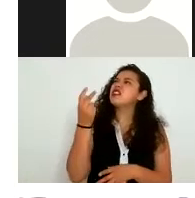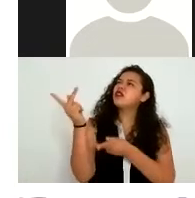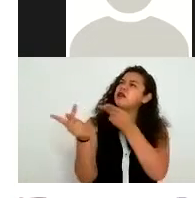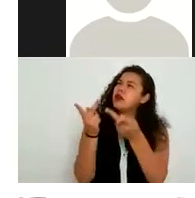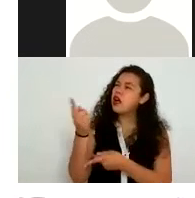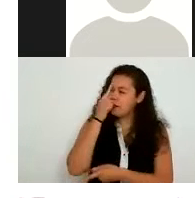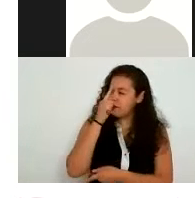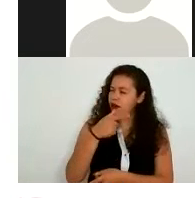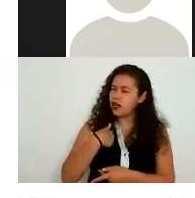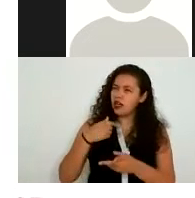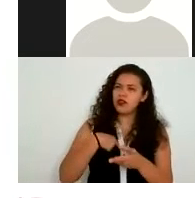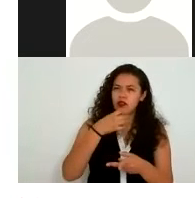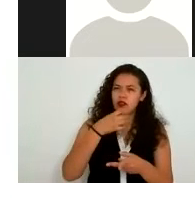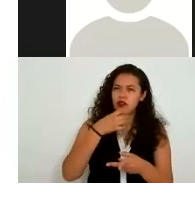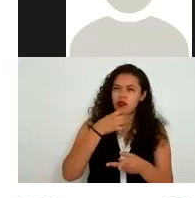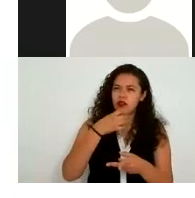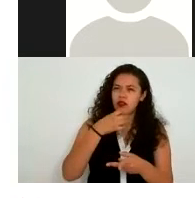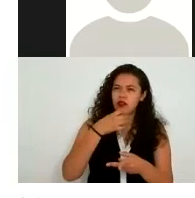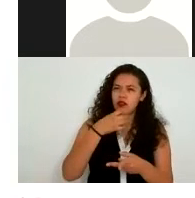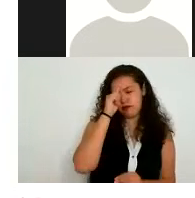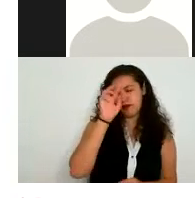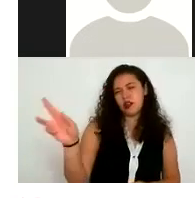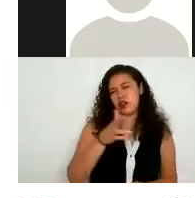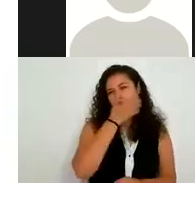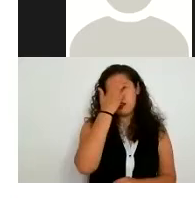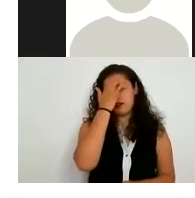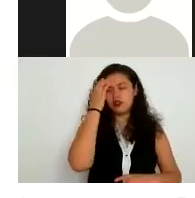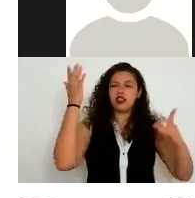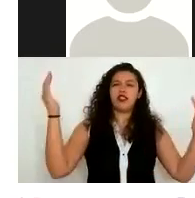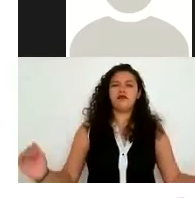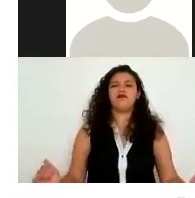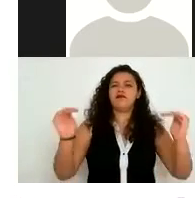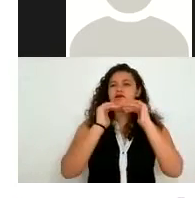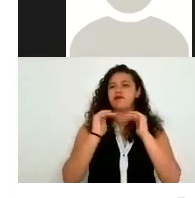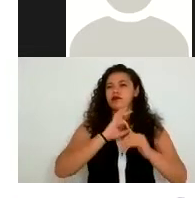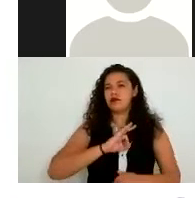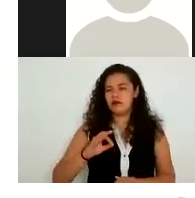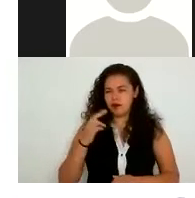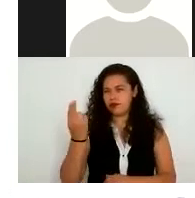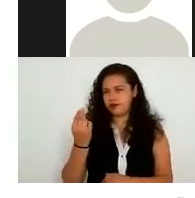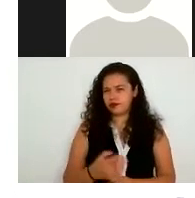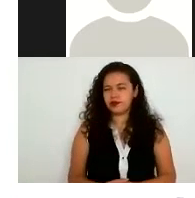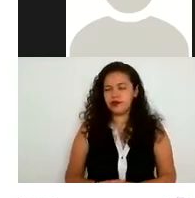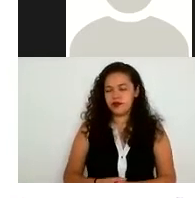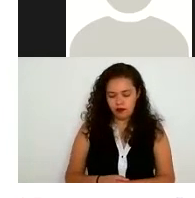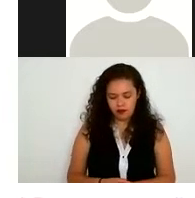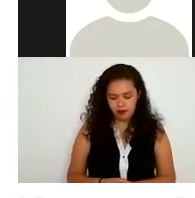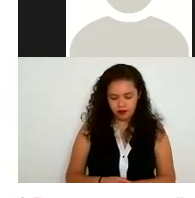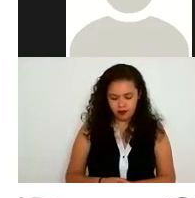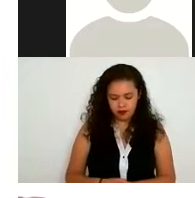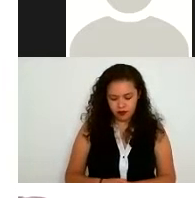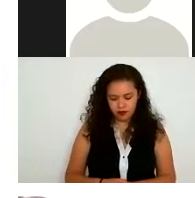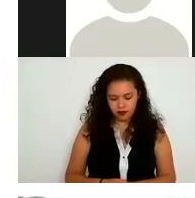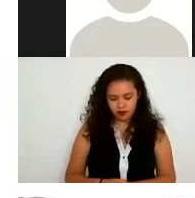de ahí podemos reconocer si son proporcionales para lo que lo que se necesita muchas veces por ejemplo nosotros solicitamos